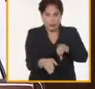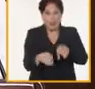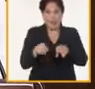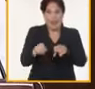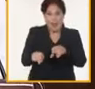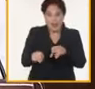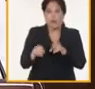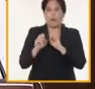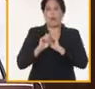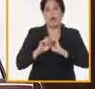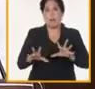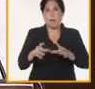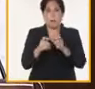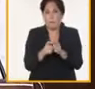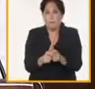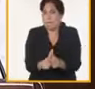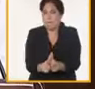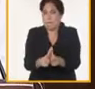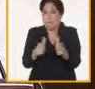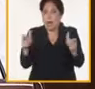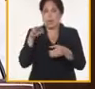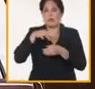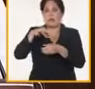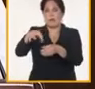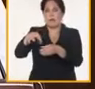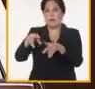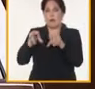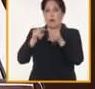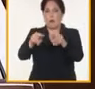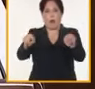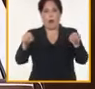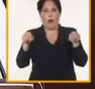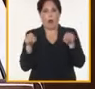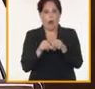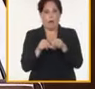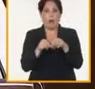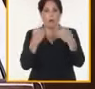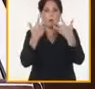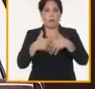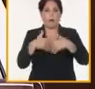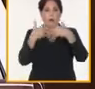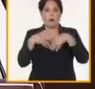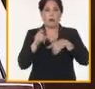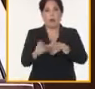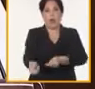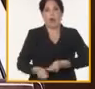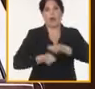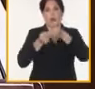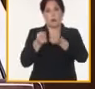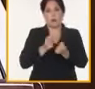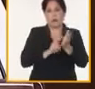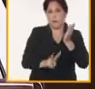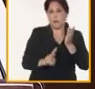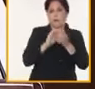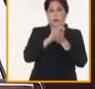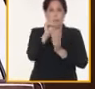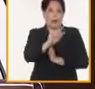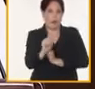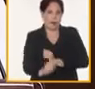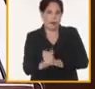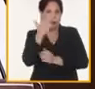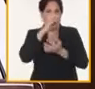existen ejemplos de incremento de siembra y nuevas áreas de desarrollo agrícola en provincias como Mayabeque,